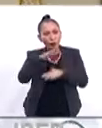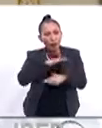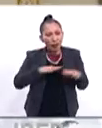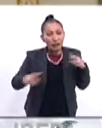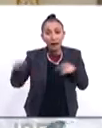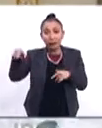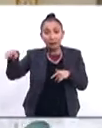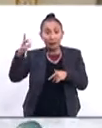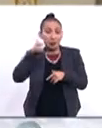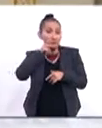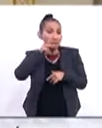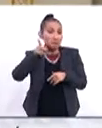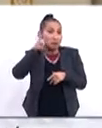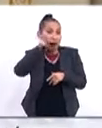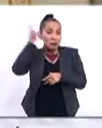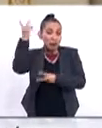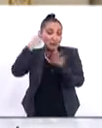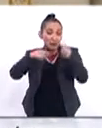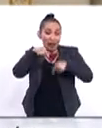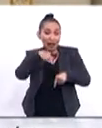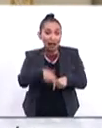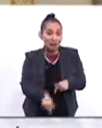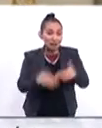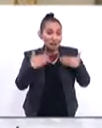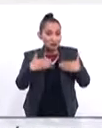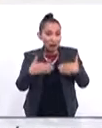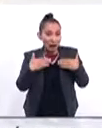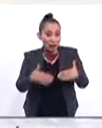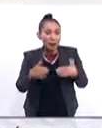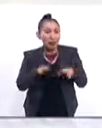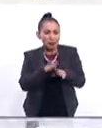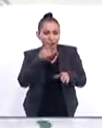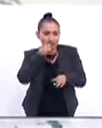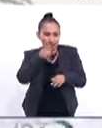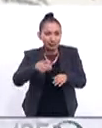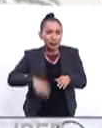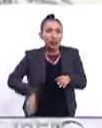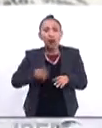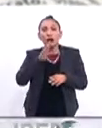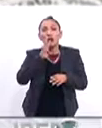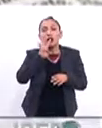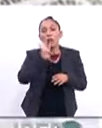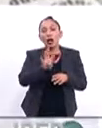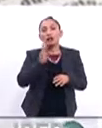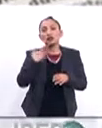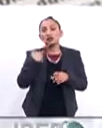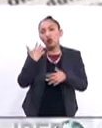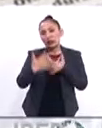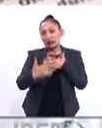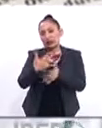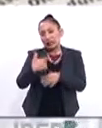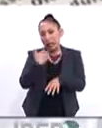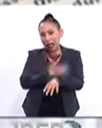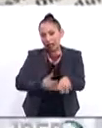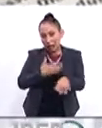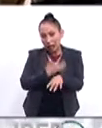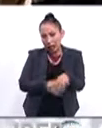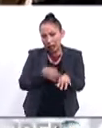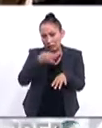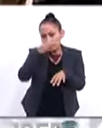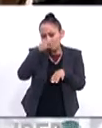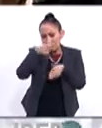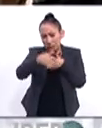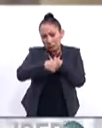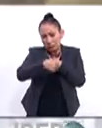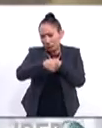el sumo pontífice arriba a Panamá como le decíamos 4.15 de la tarde pocos minutos